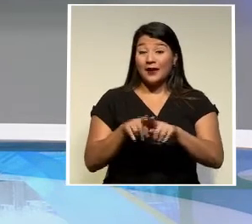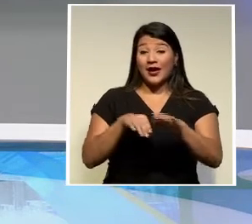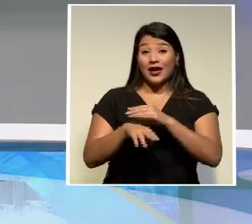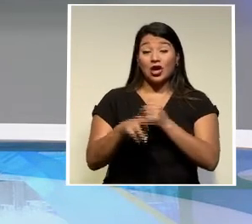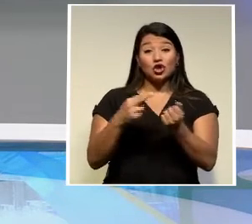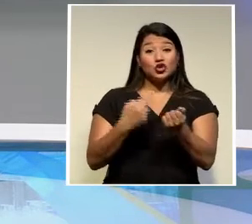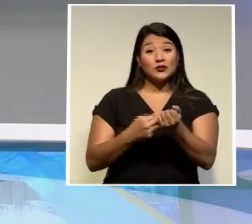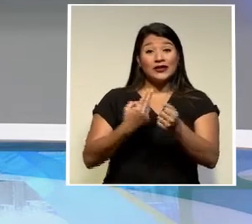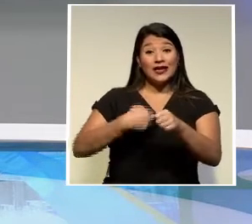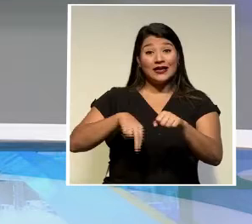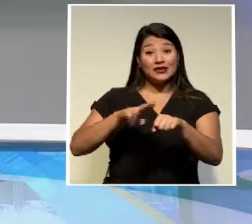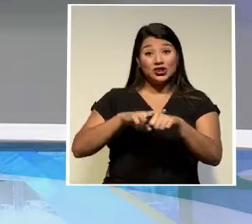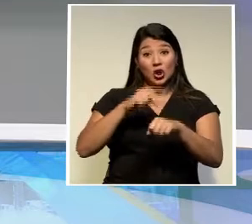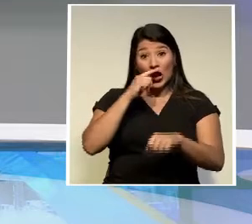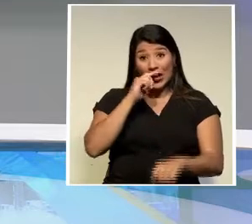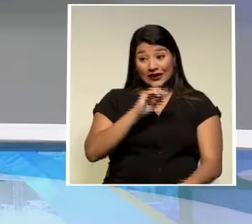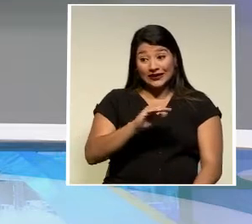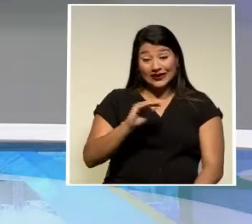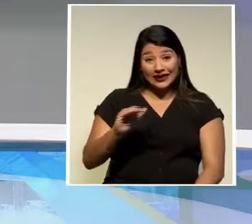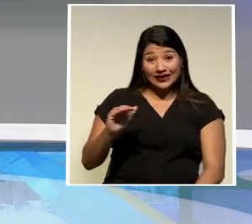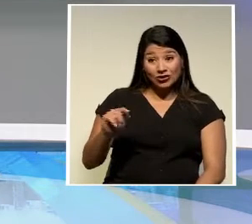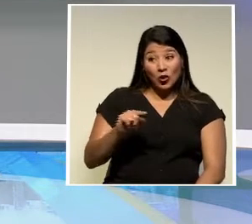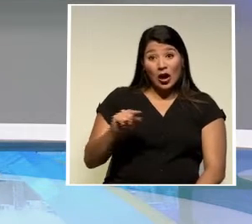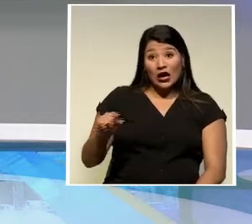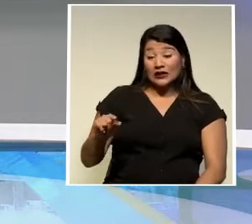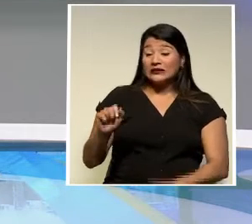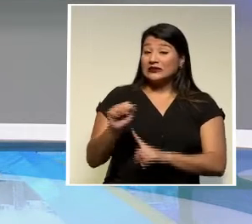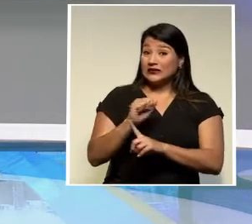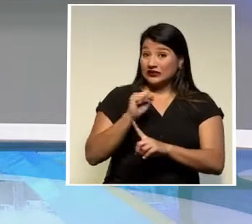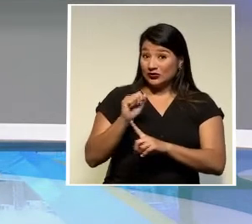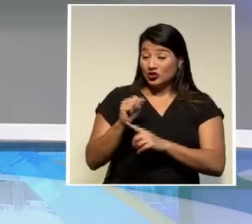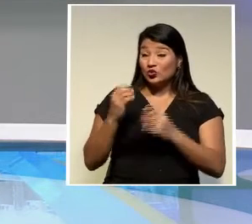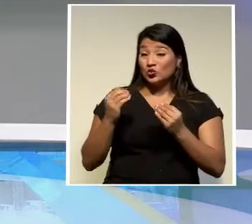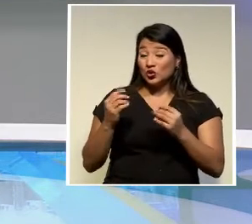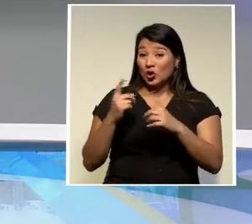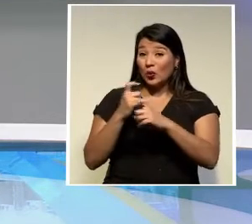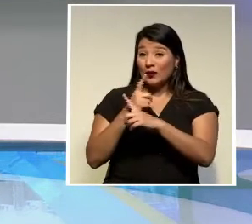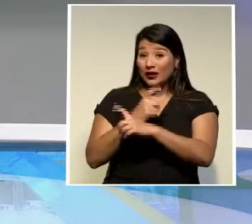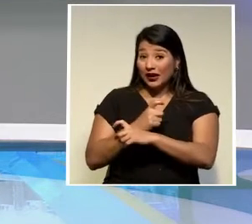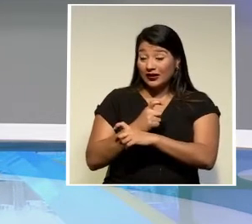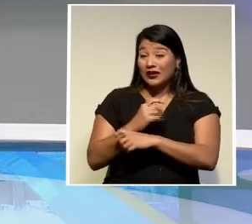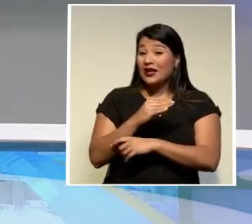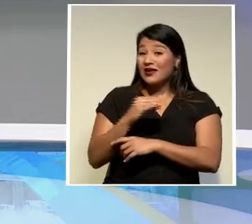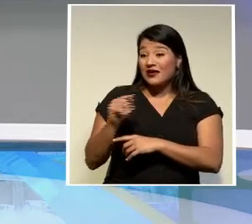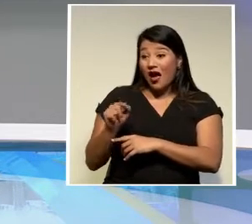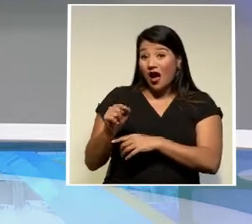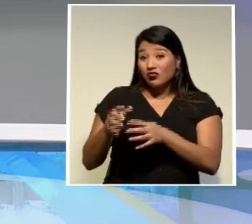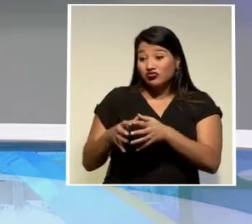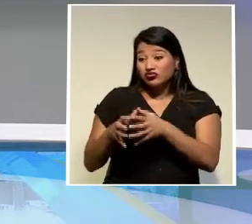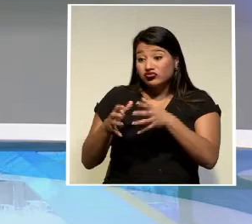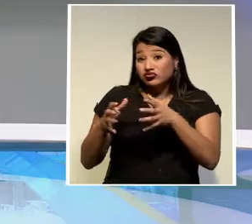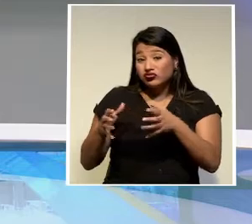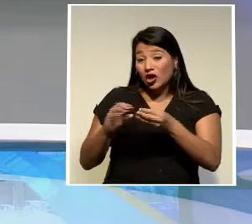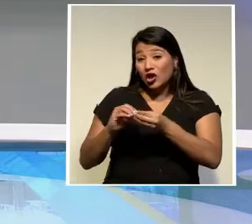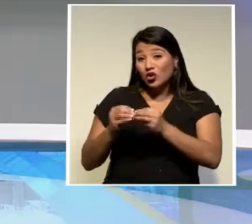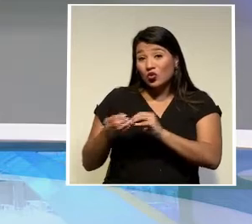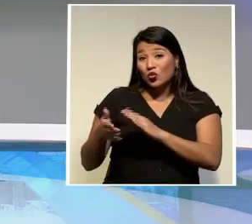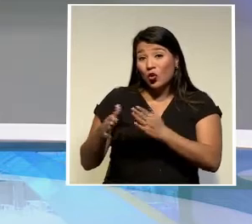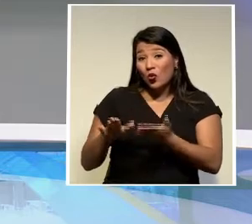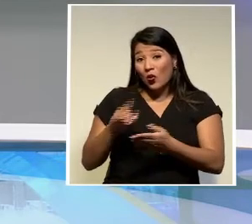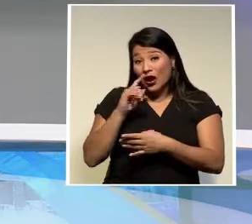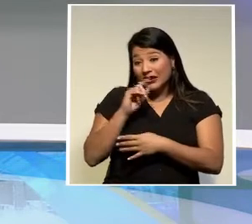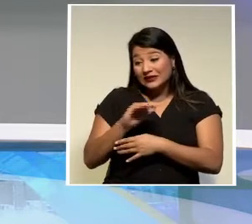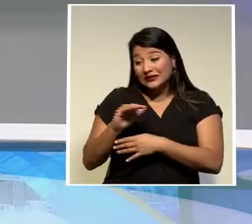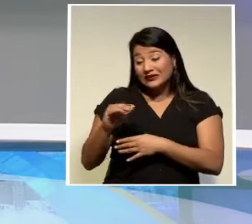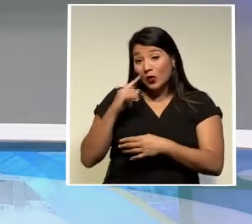Nacional de Niños en donde se han vivido situaciones muy complicadas y un incremento en los fallecimientos por